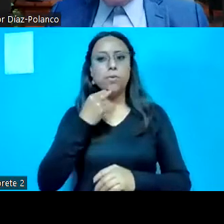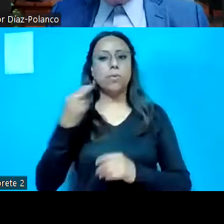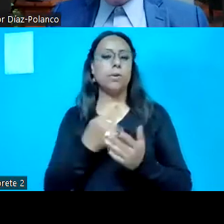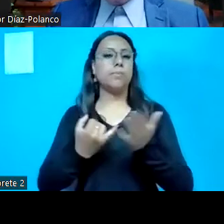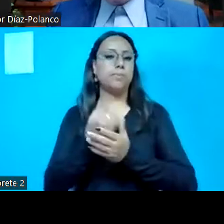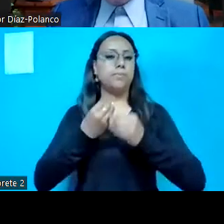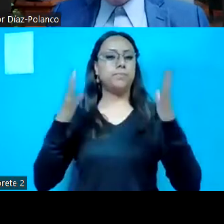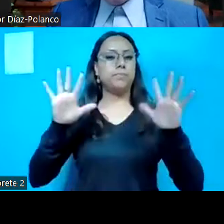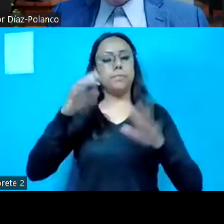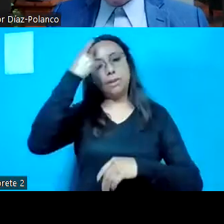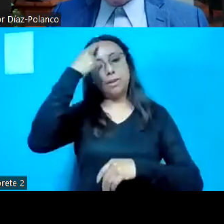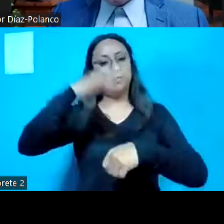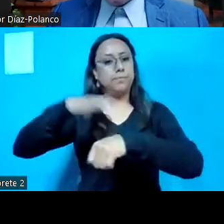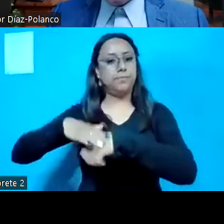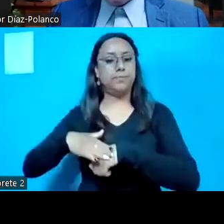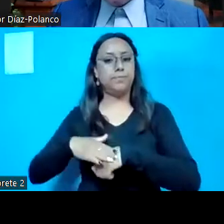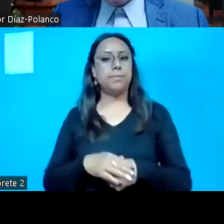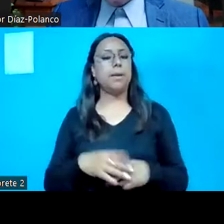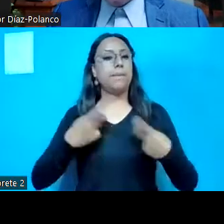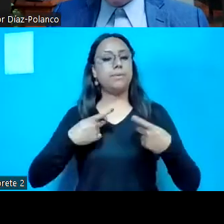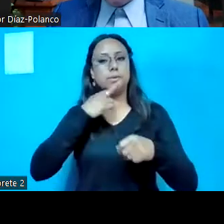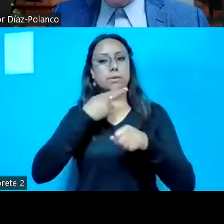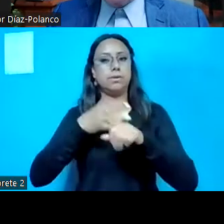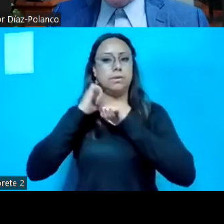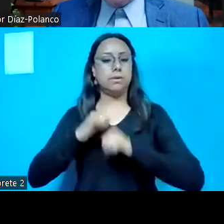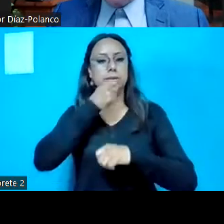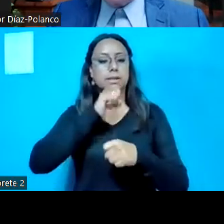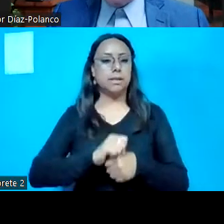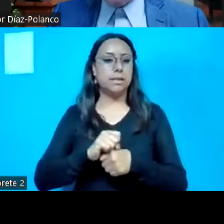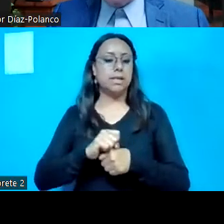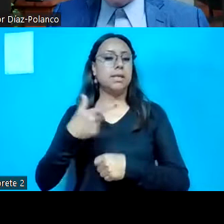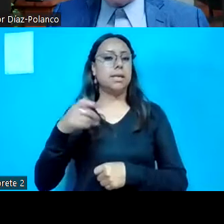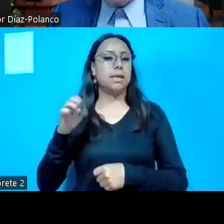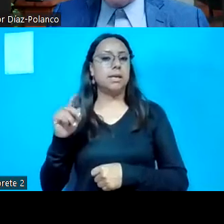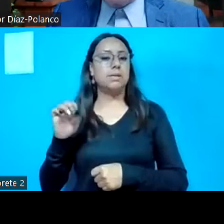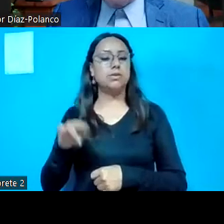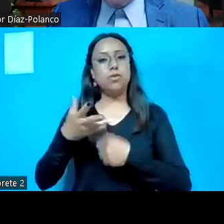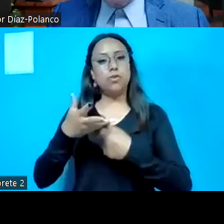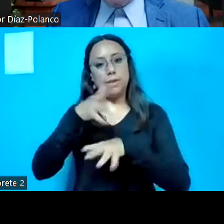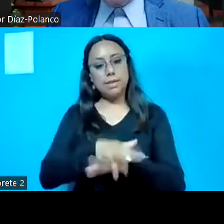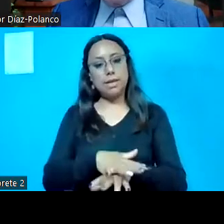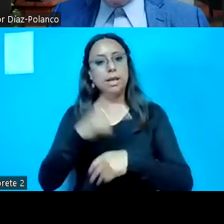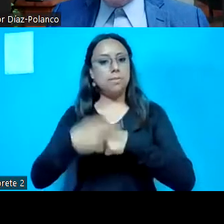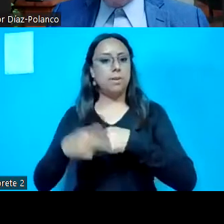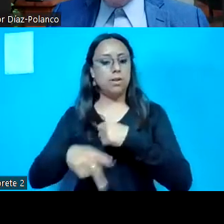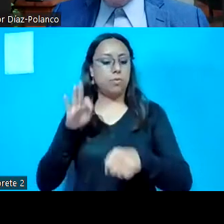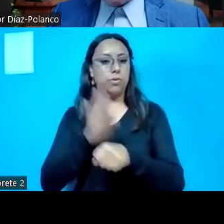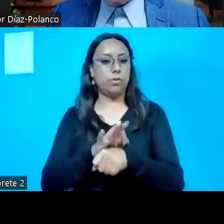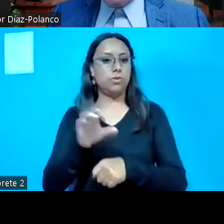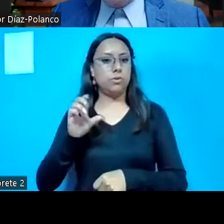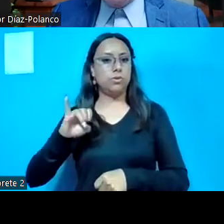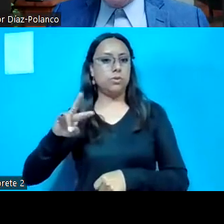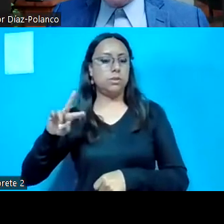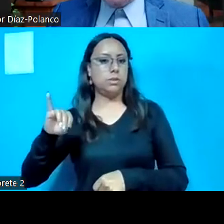exhortar respetuosamente a la titular de la Secretaría de Gestión Integral de Riesgo y Protección Civil, arquitecto Miriam